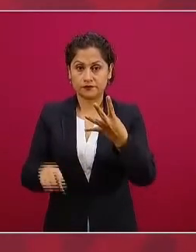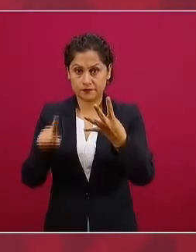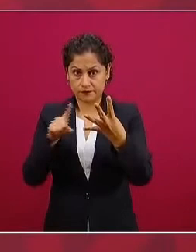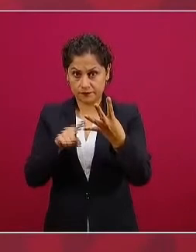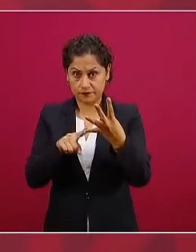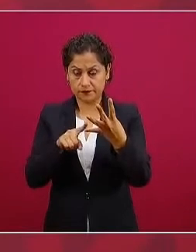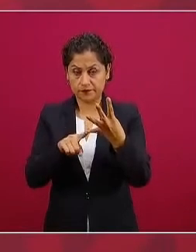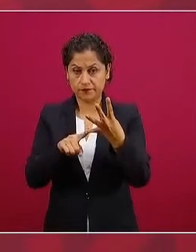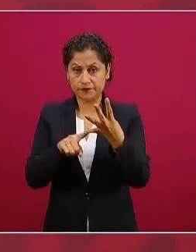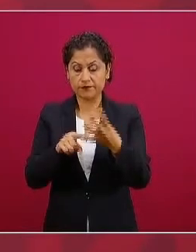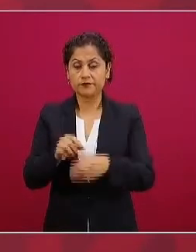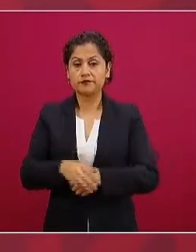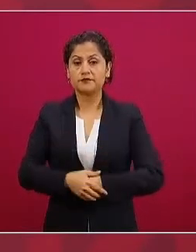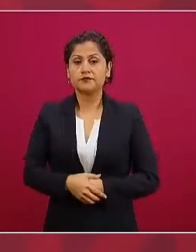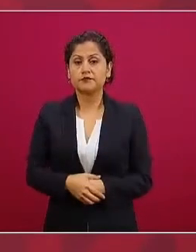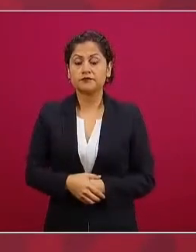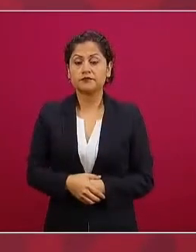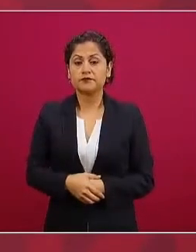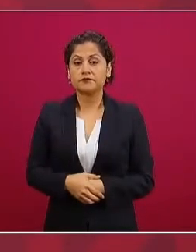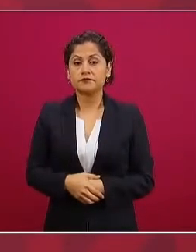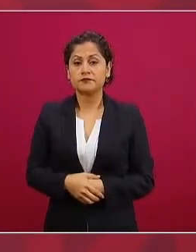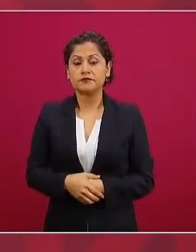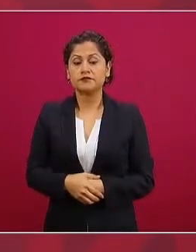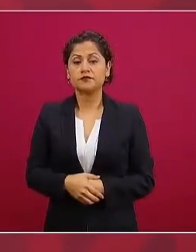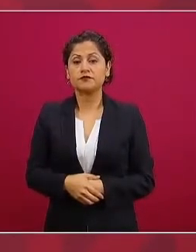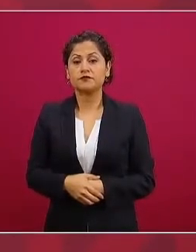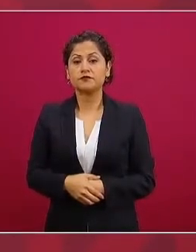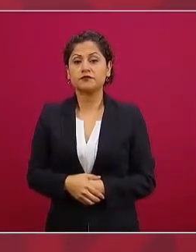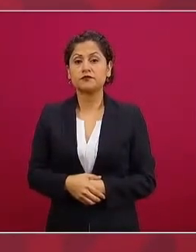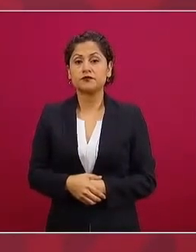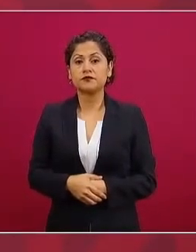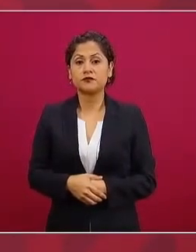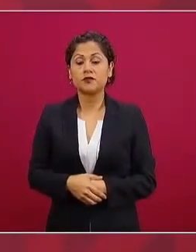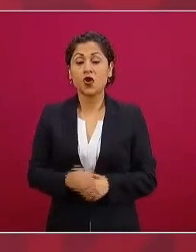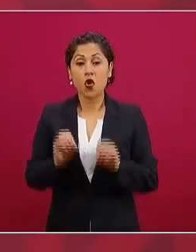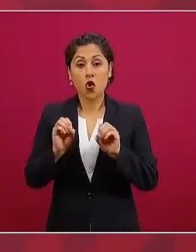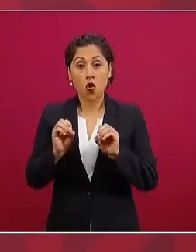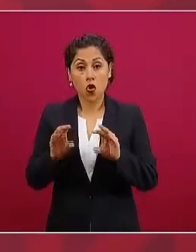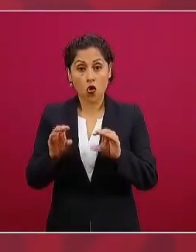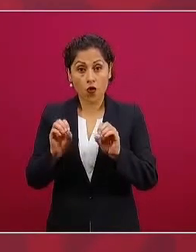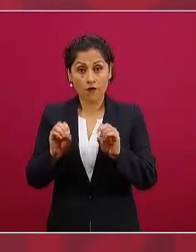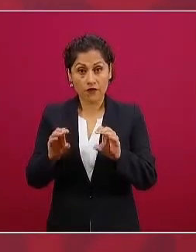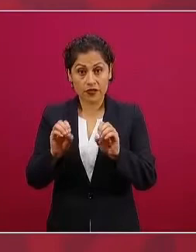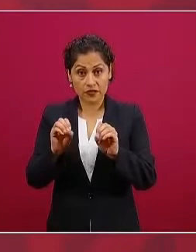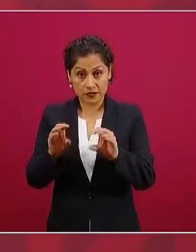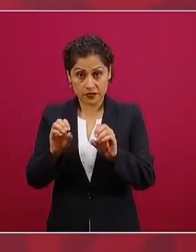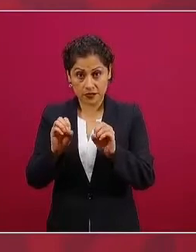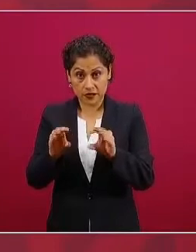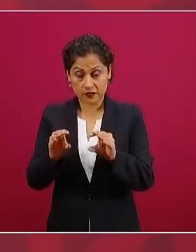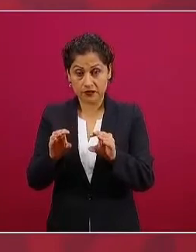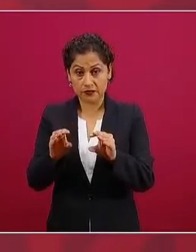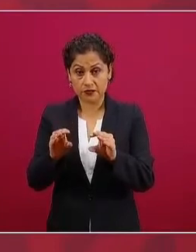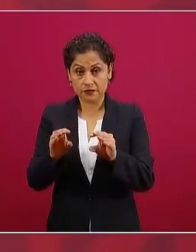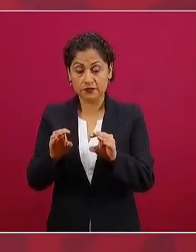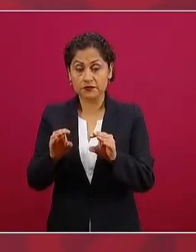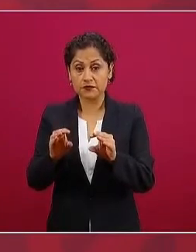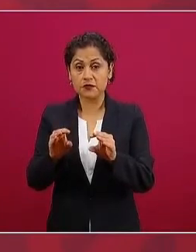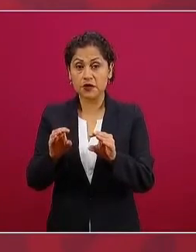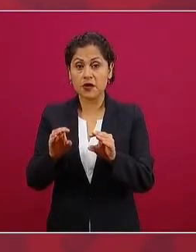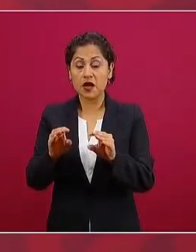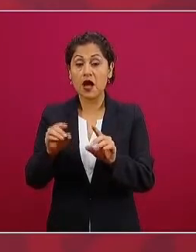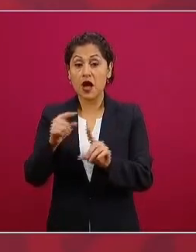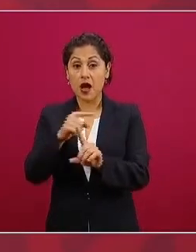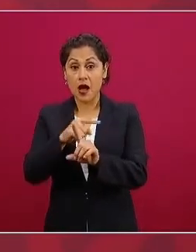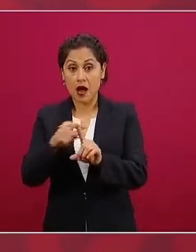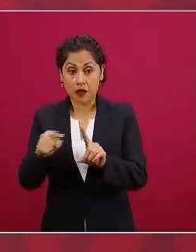deberán de permanecer cerradas la mitad de las oficinas con excepción